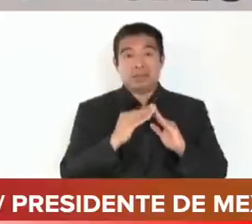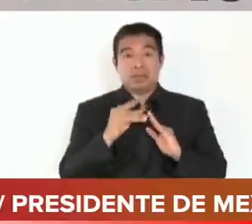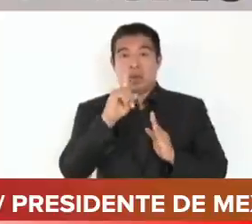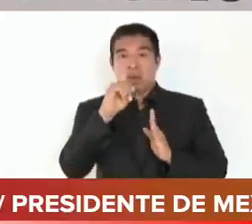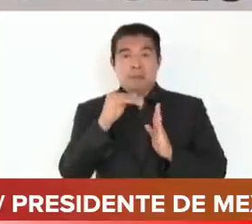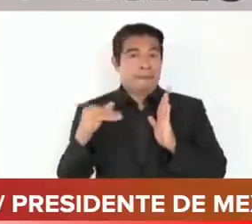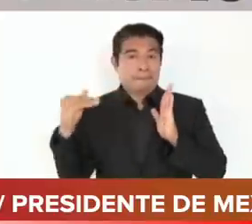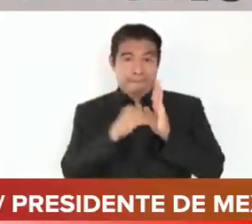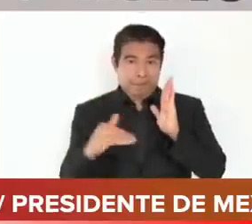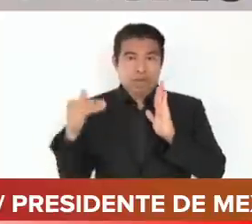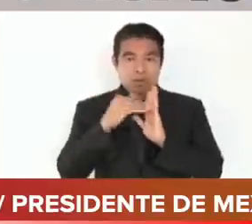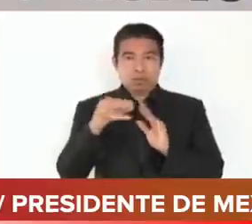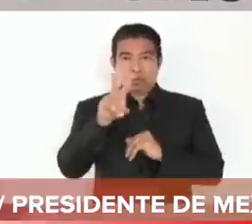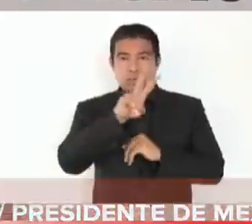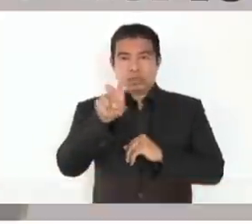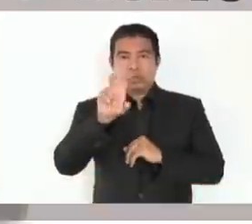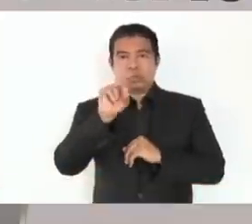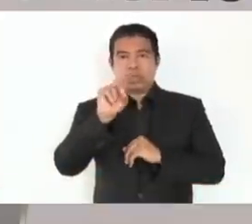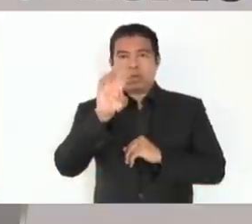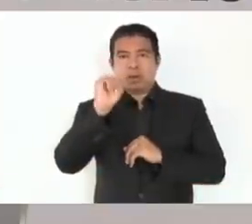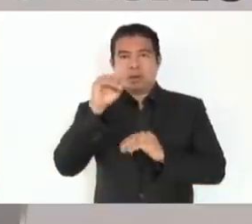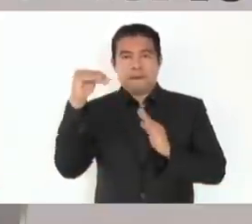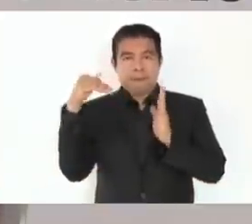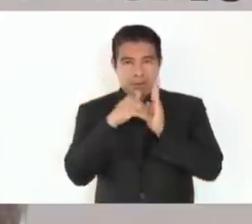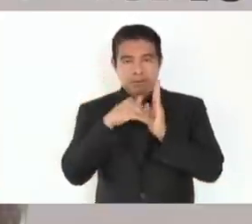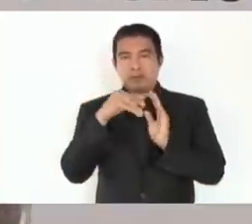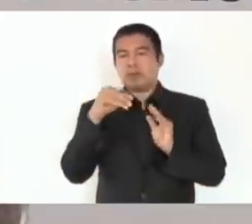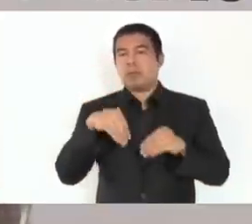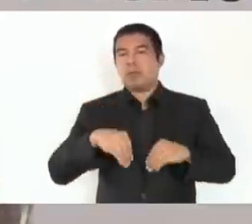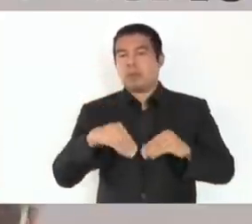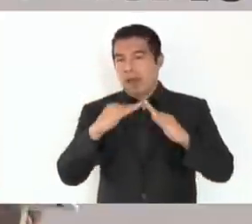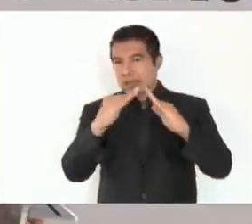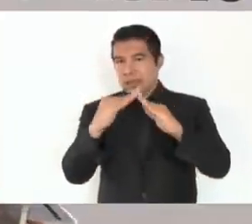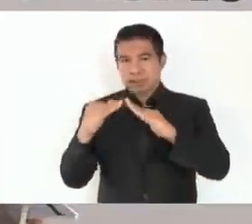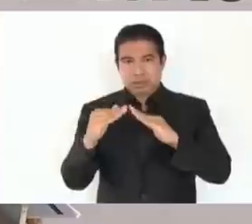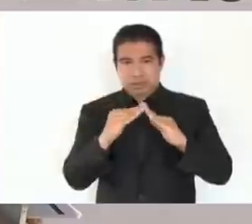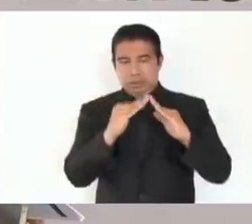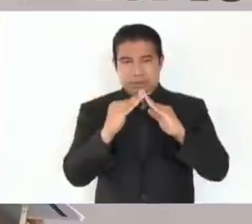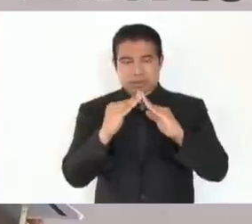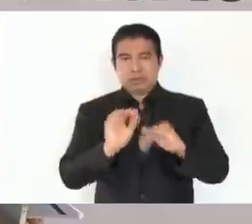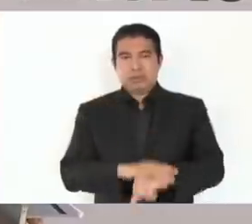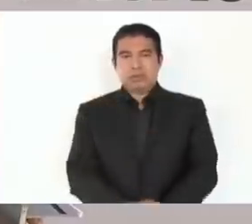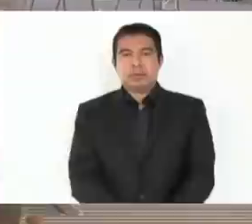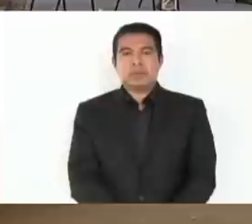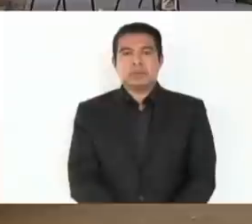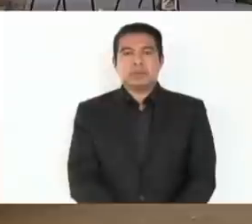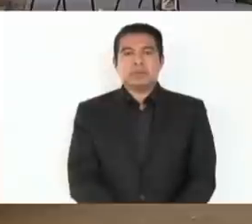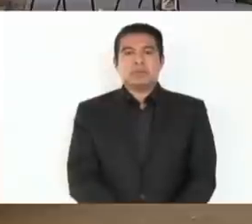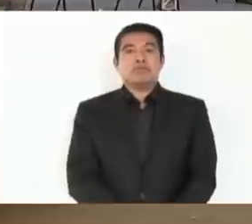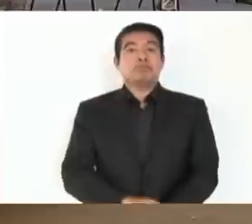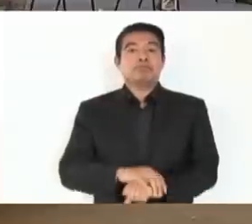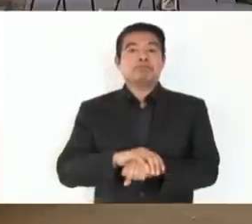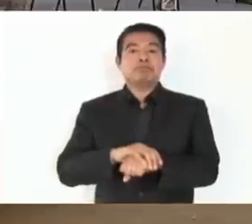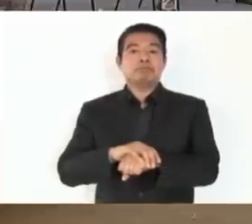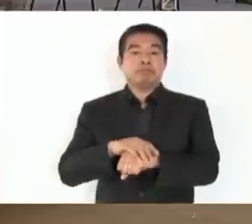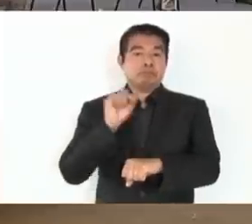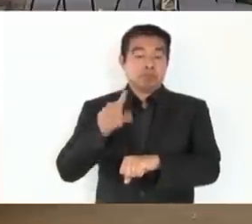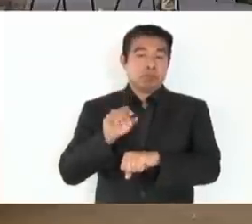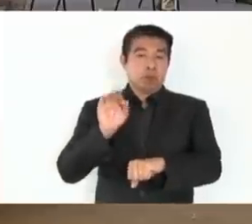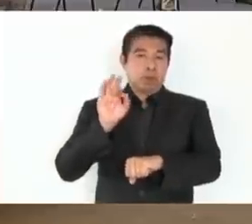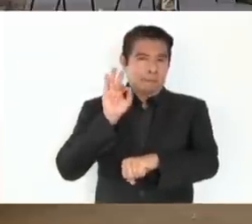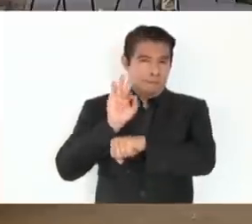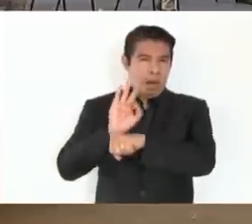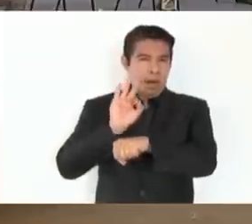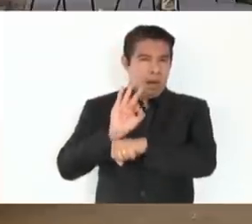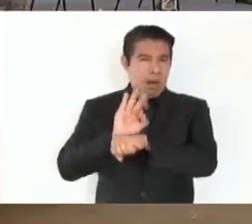239 mil viviendas. Y están siendo beneficiados en